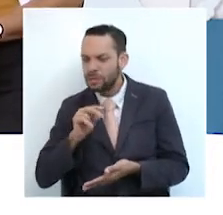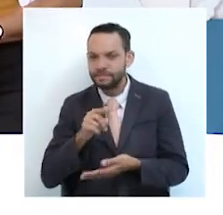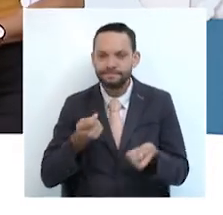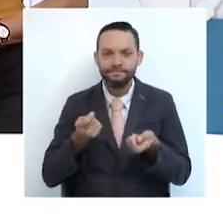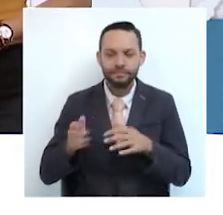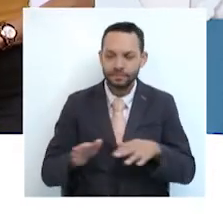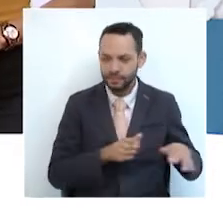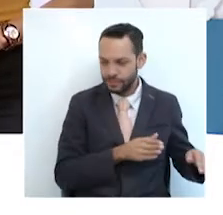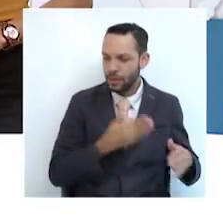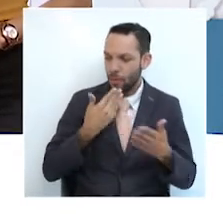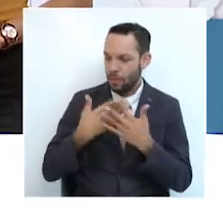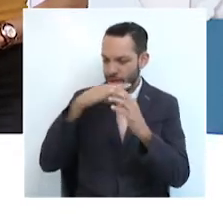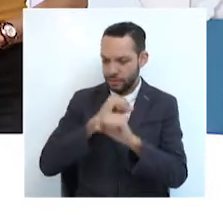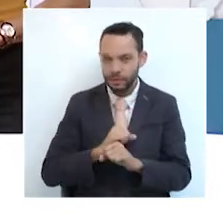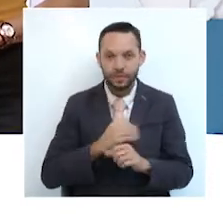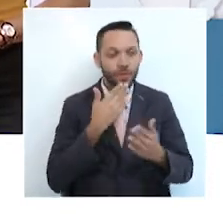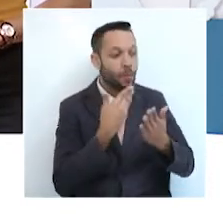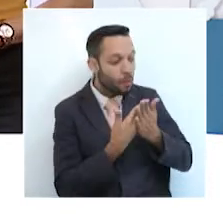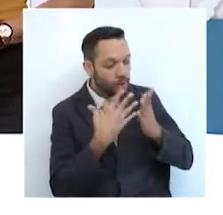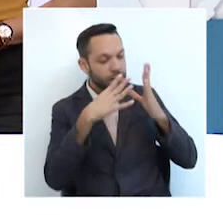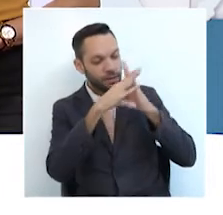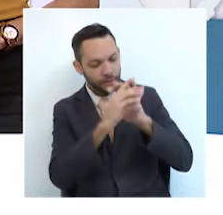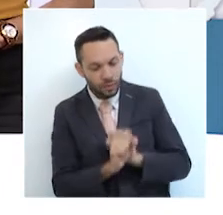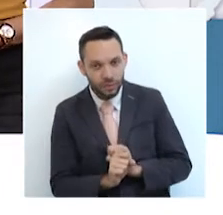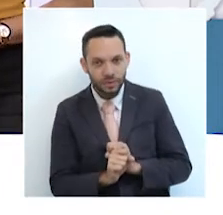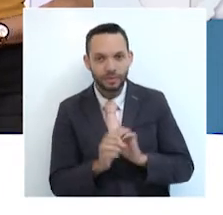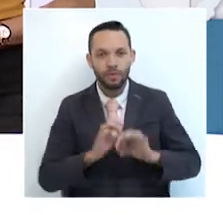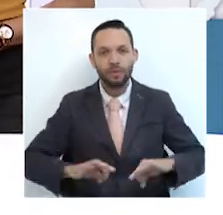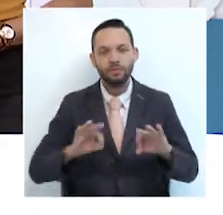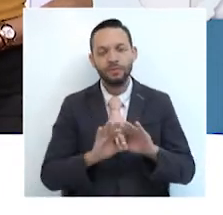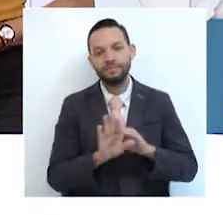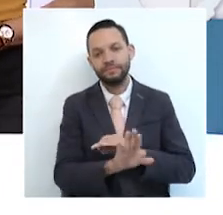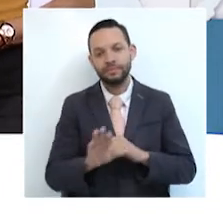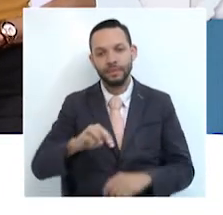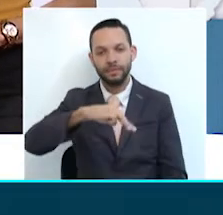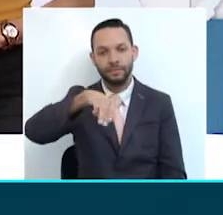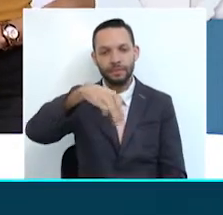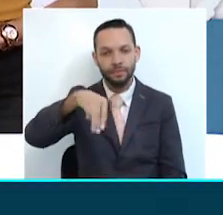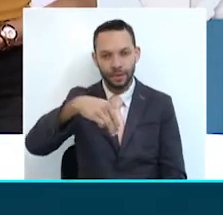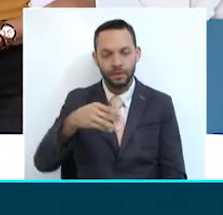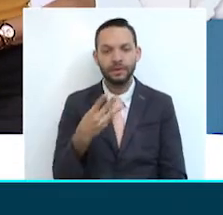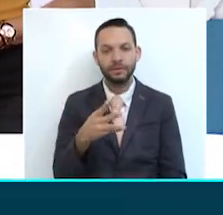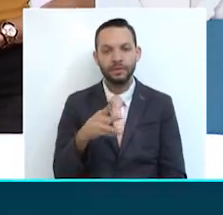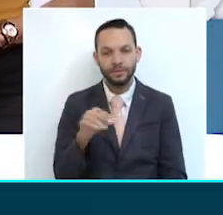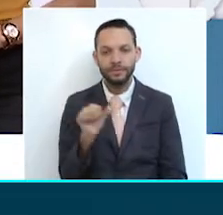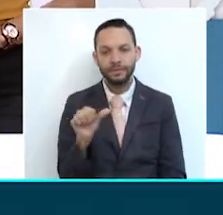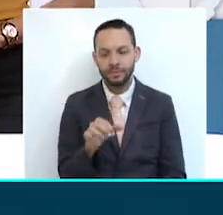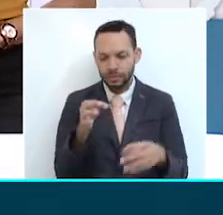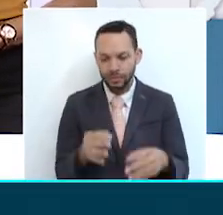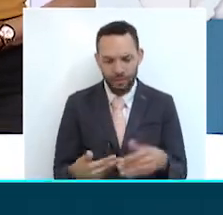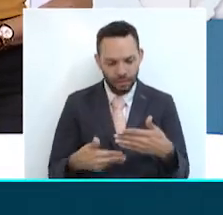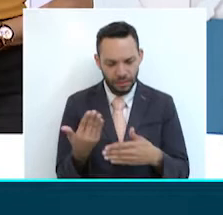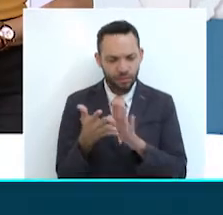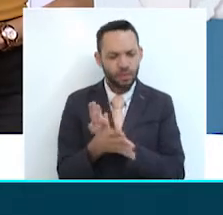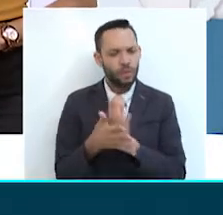Darío, televidentes, muy buenas noches. Qué bueno que ustedes finalicen este miércoles 14 de agosto de 2019 con nosotros con Telecafé Noticias para que